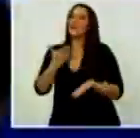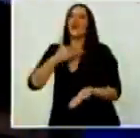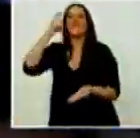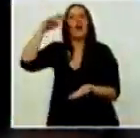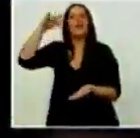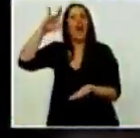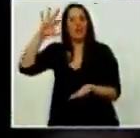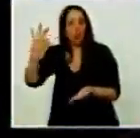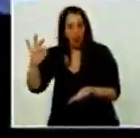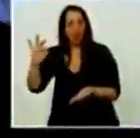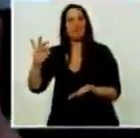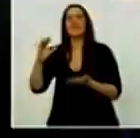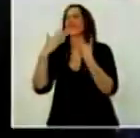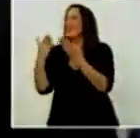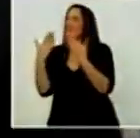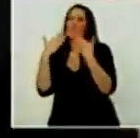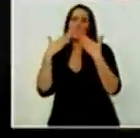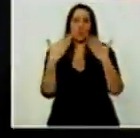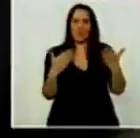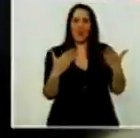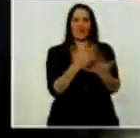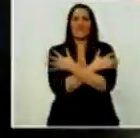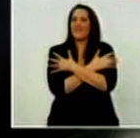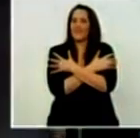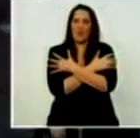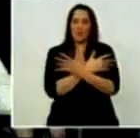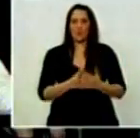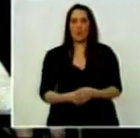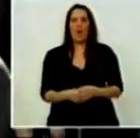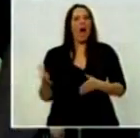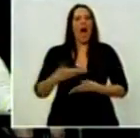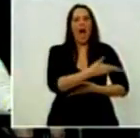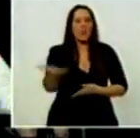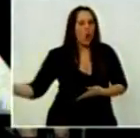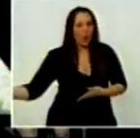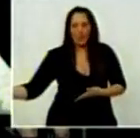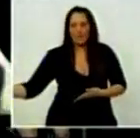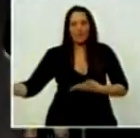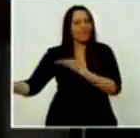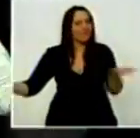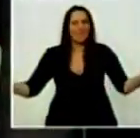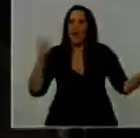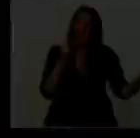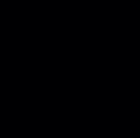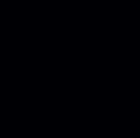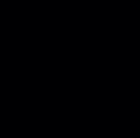gracias, muchas gracias, los quiero mucho a todos y a todas.